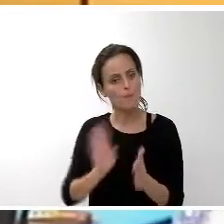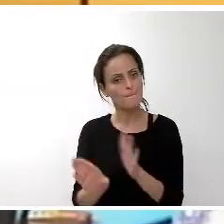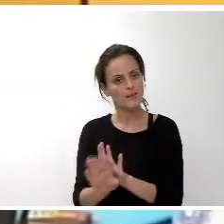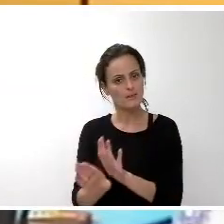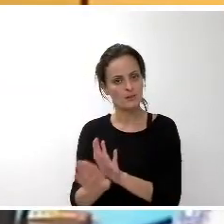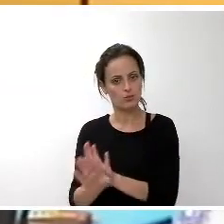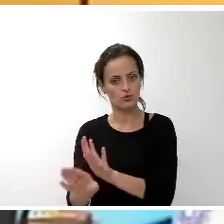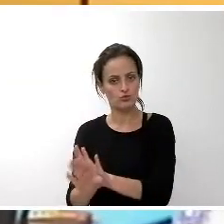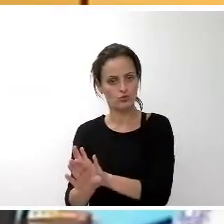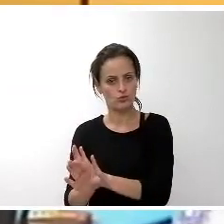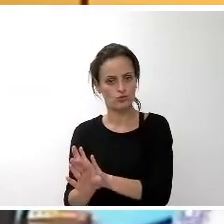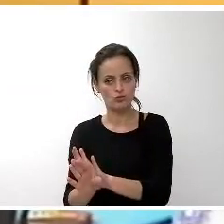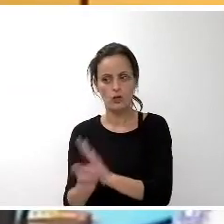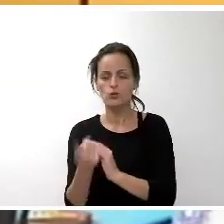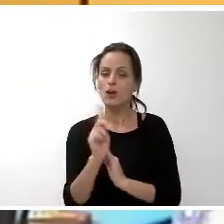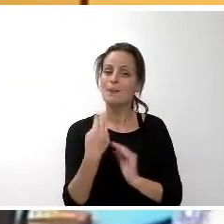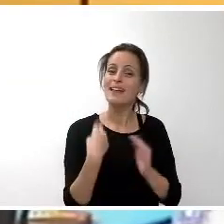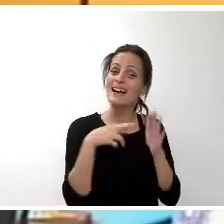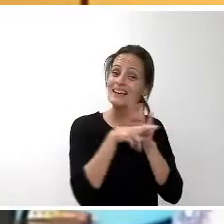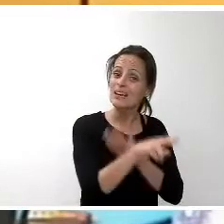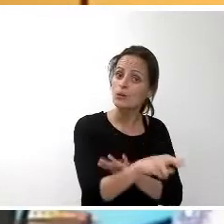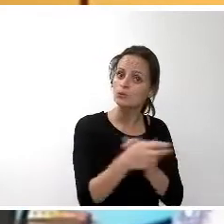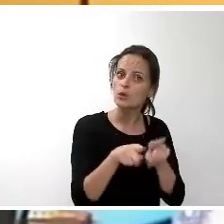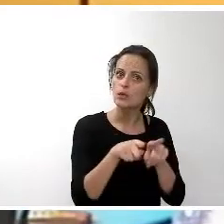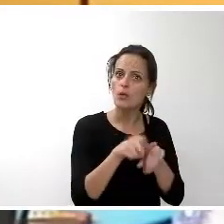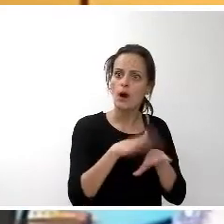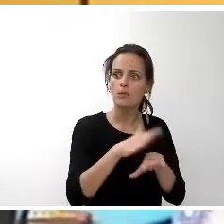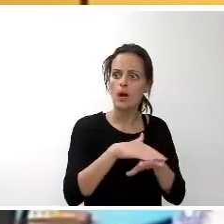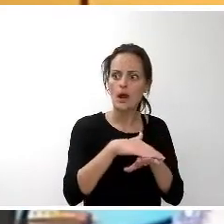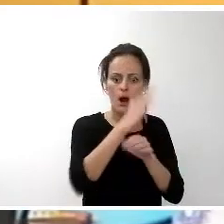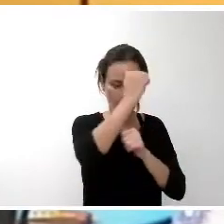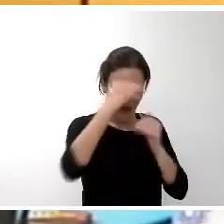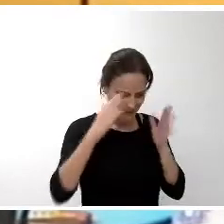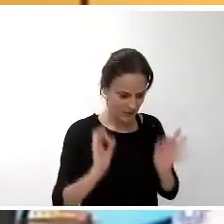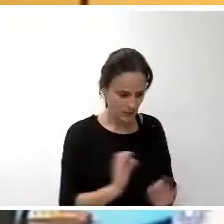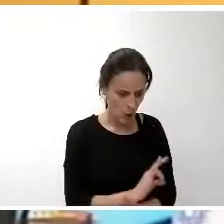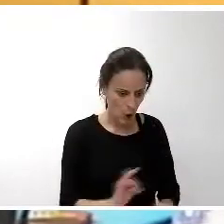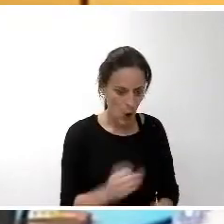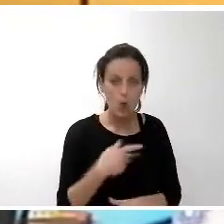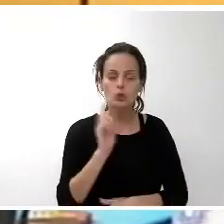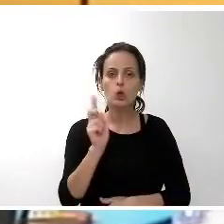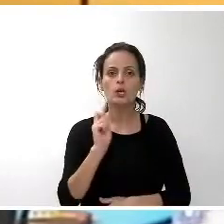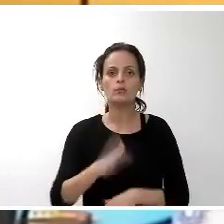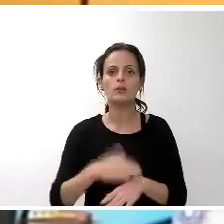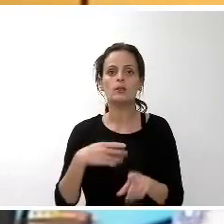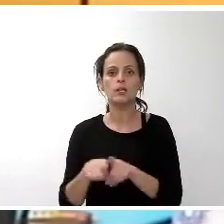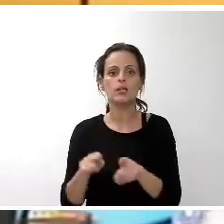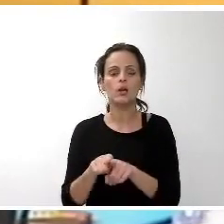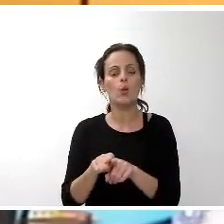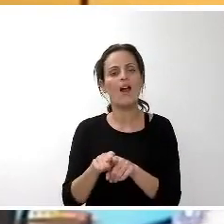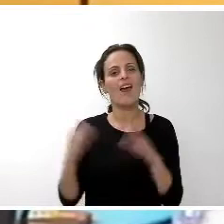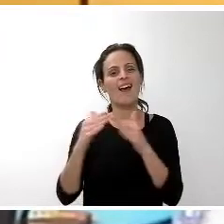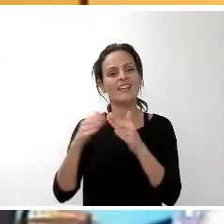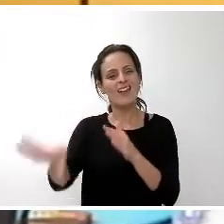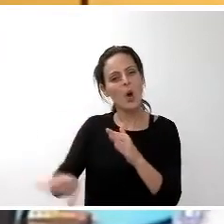solo como los recursos que prestan servicios asistenciales, solo como las casas de acogida, las residencias, los centros de